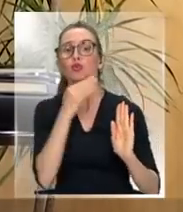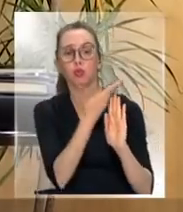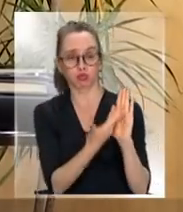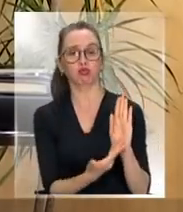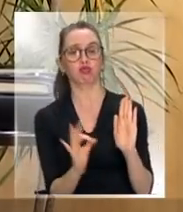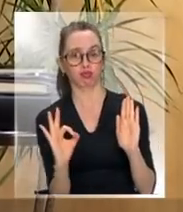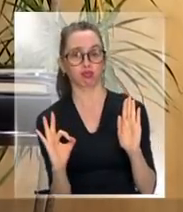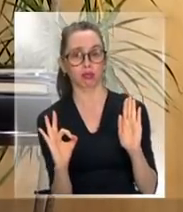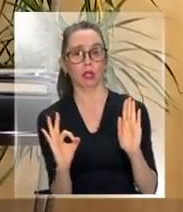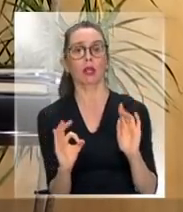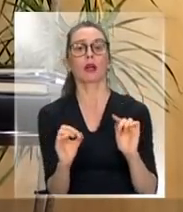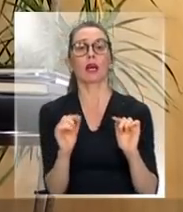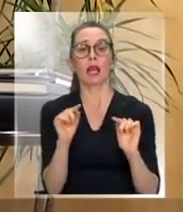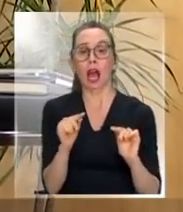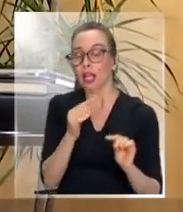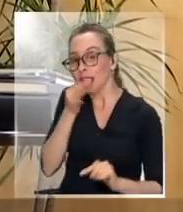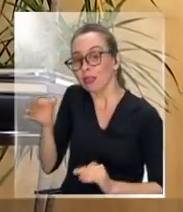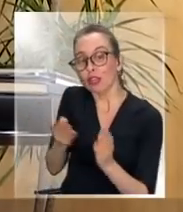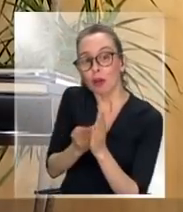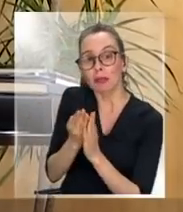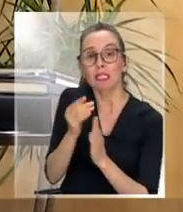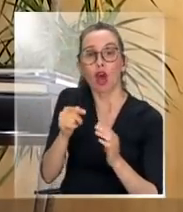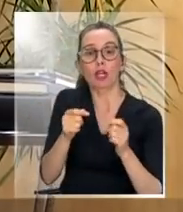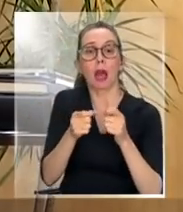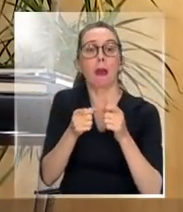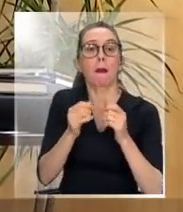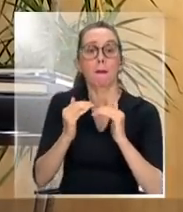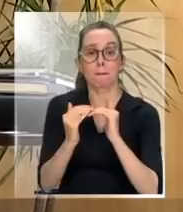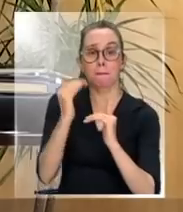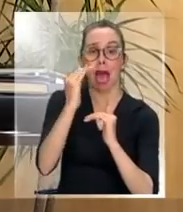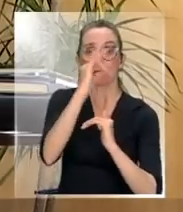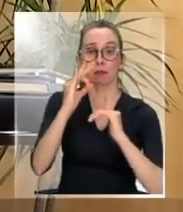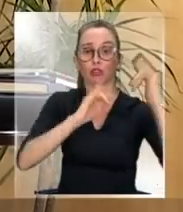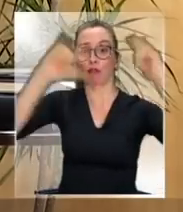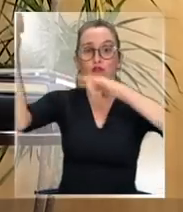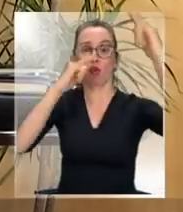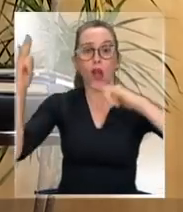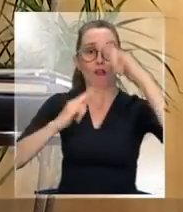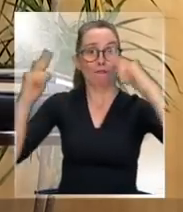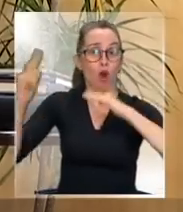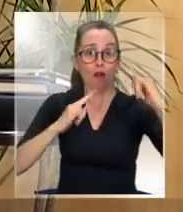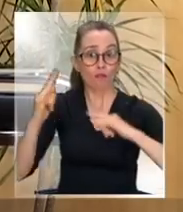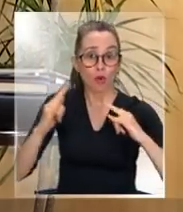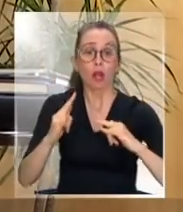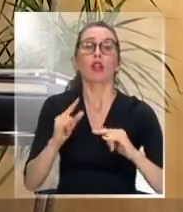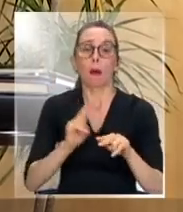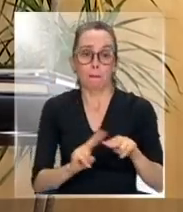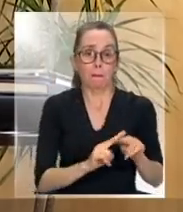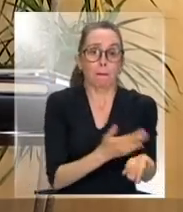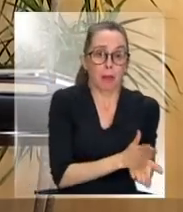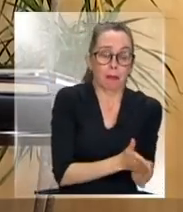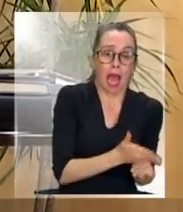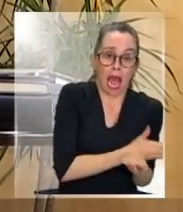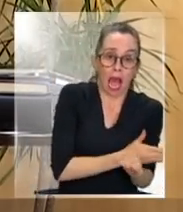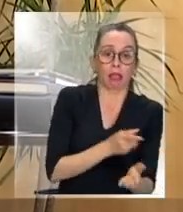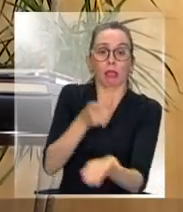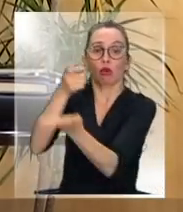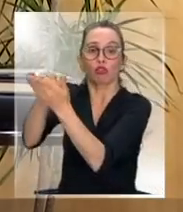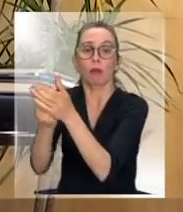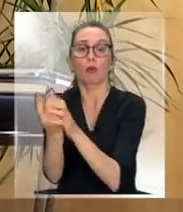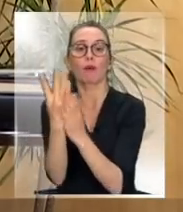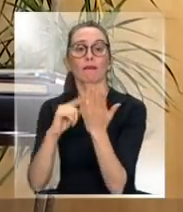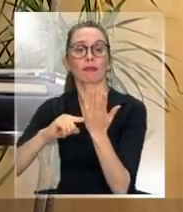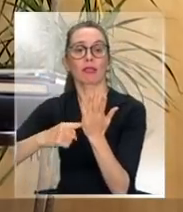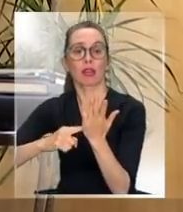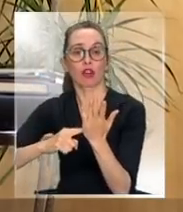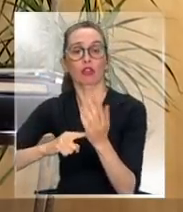Obviamente que con esto que hablamos al inicio, del aumento del tráfico aéreo, estamos preparándonos para ello. Y para eso se están adquiriendo nuevas tecnologías que